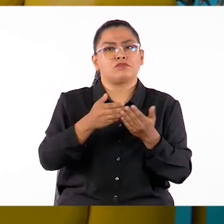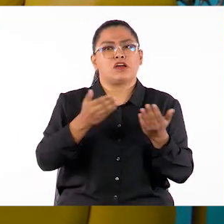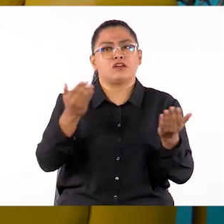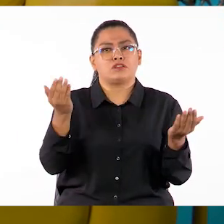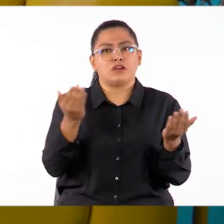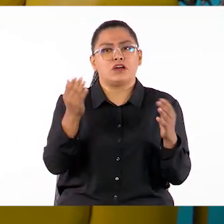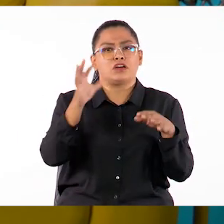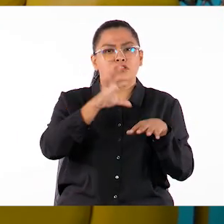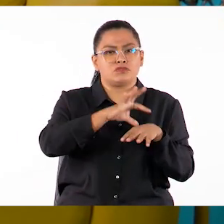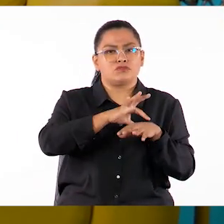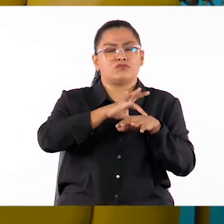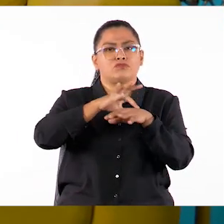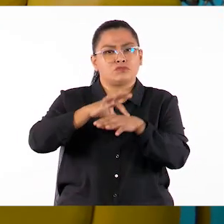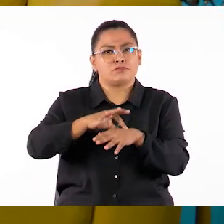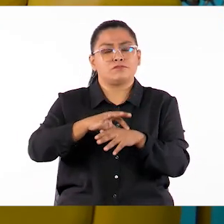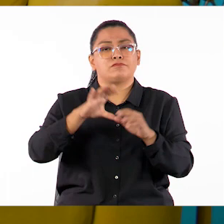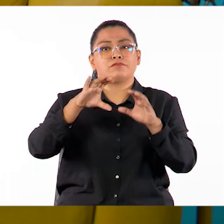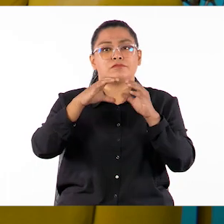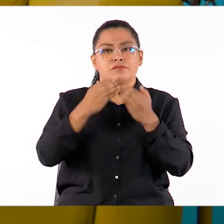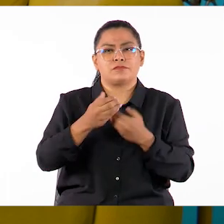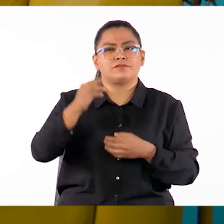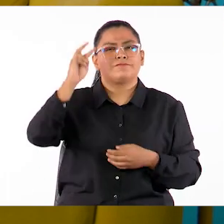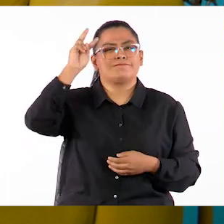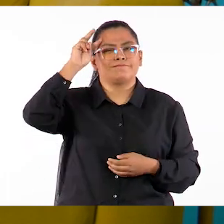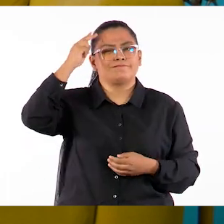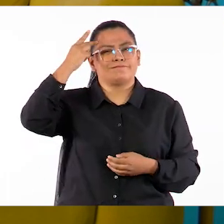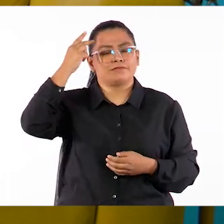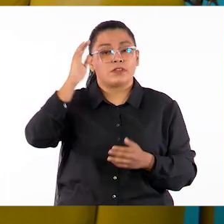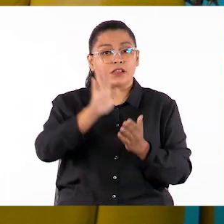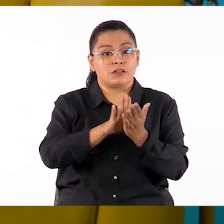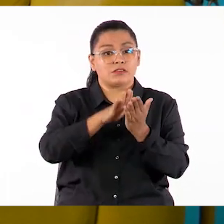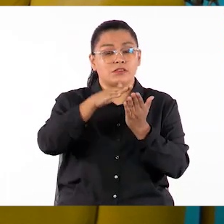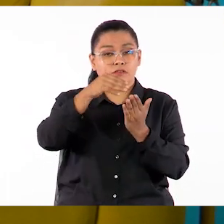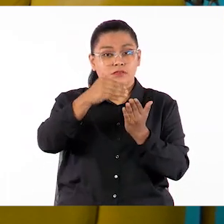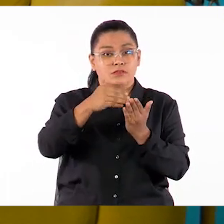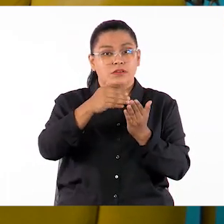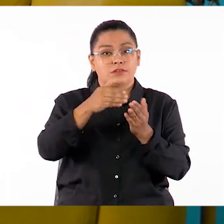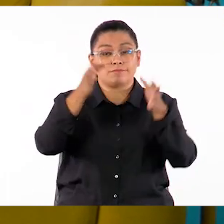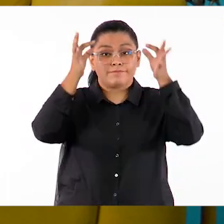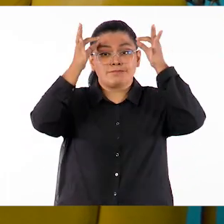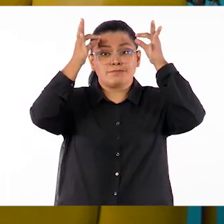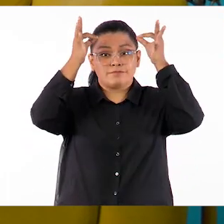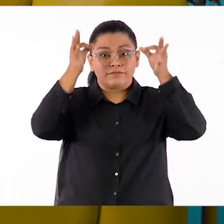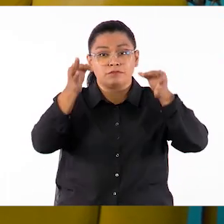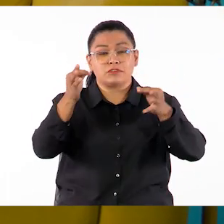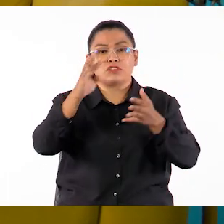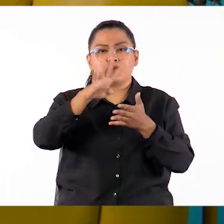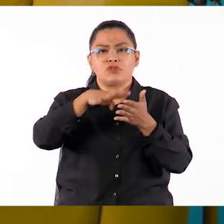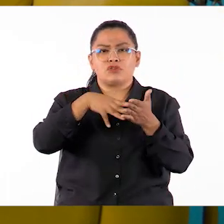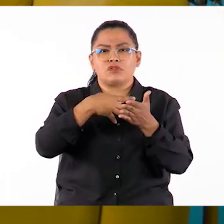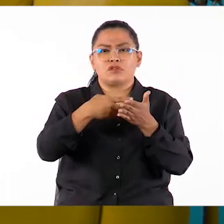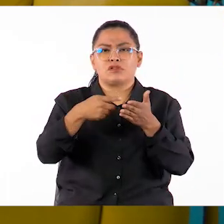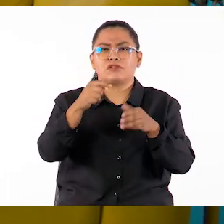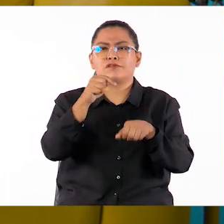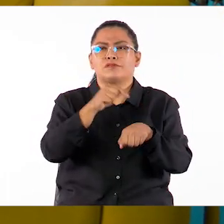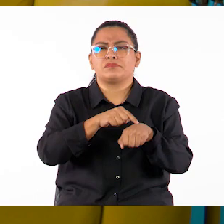Como así, esta planificación se decide en qué horario es mejor para la mayoría,